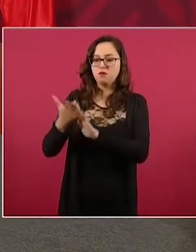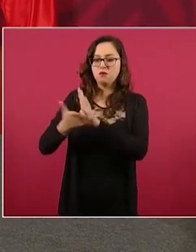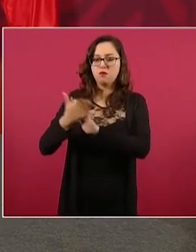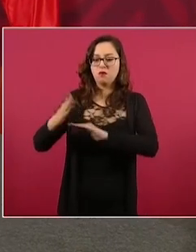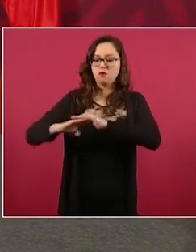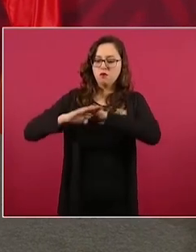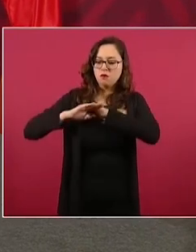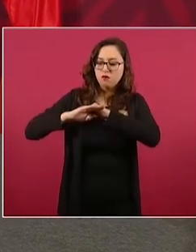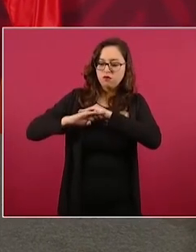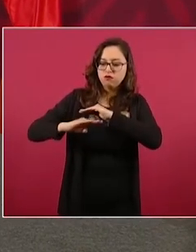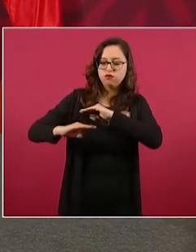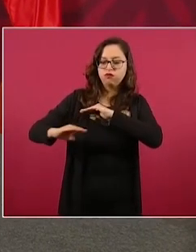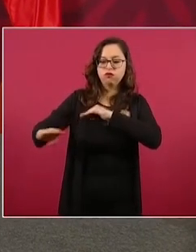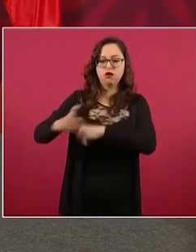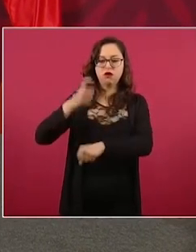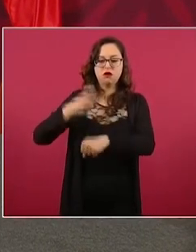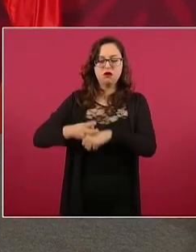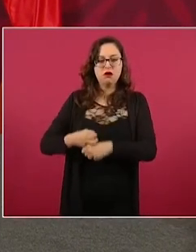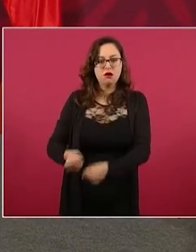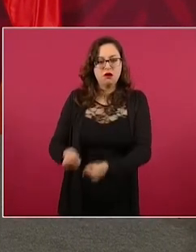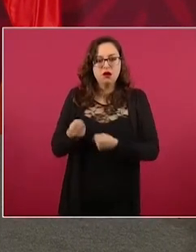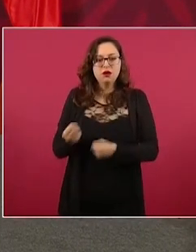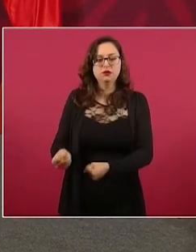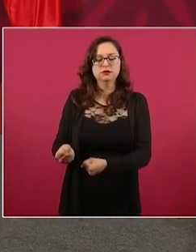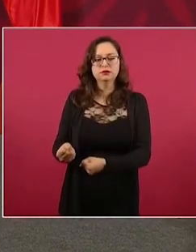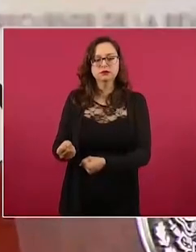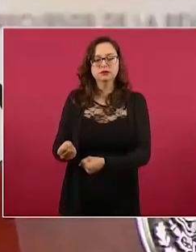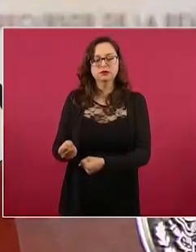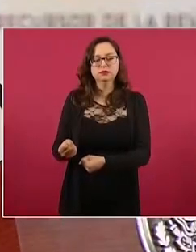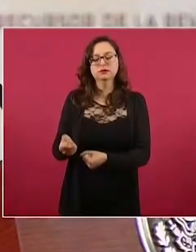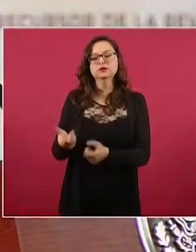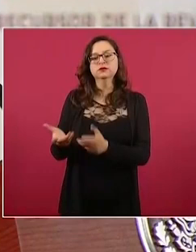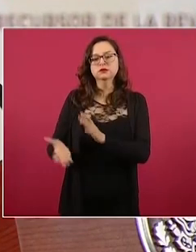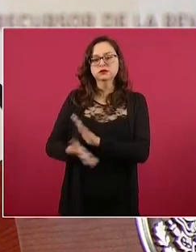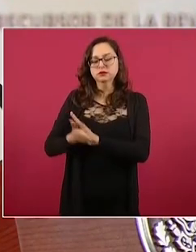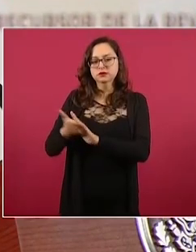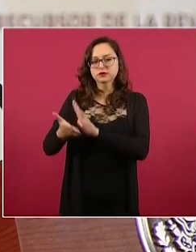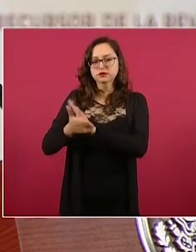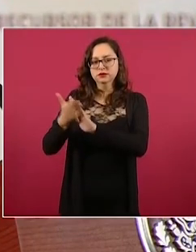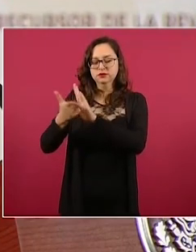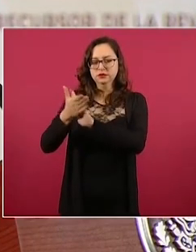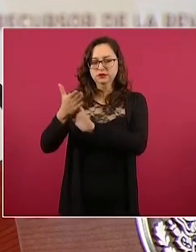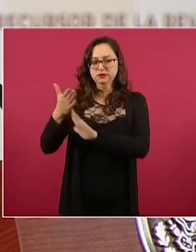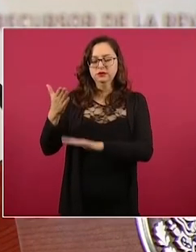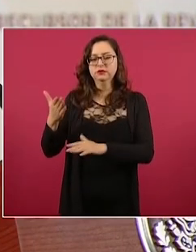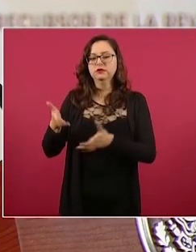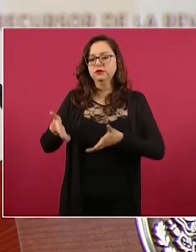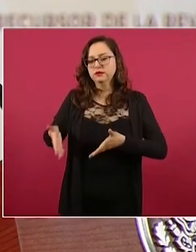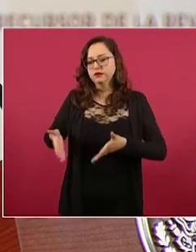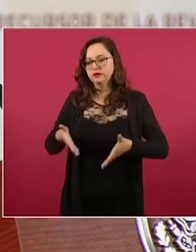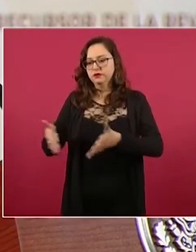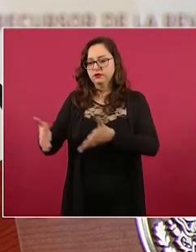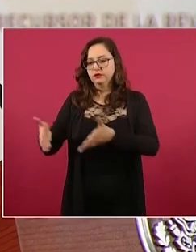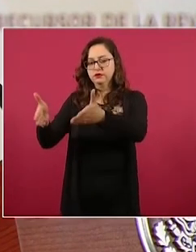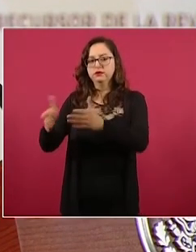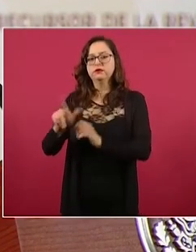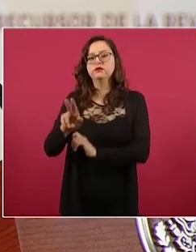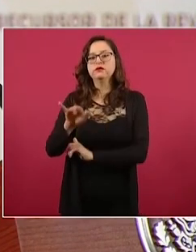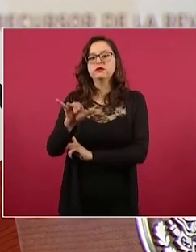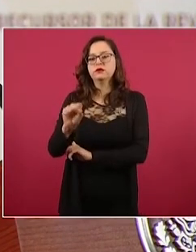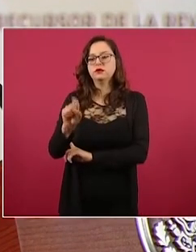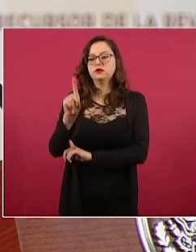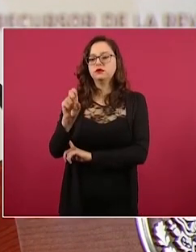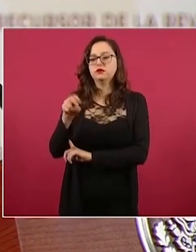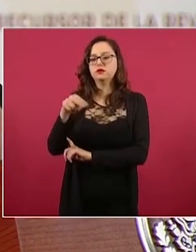concreto hidráulico de la avenida Luis Donaldo Colosio